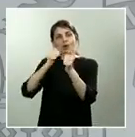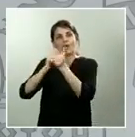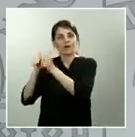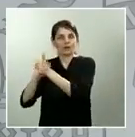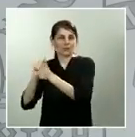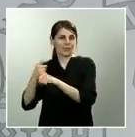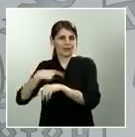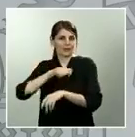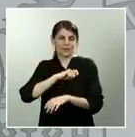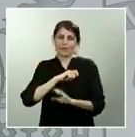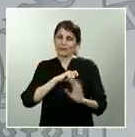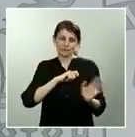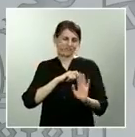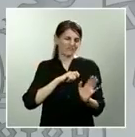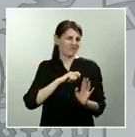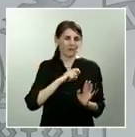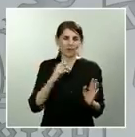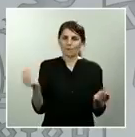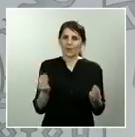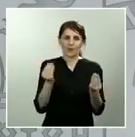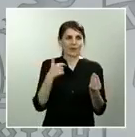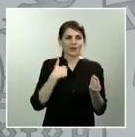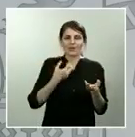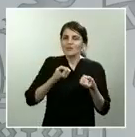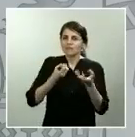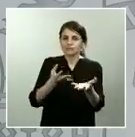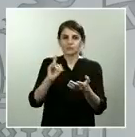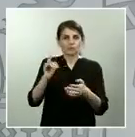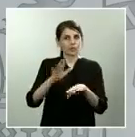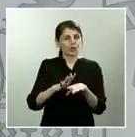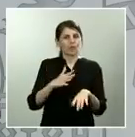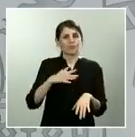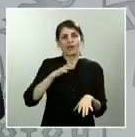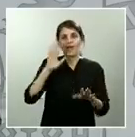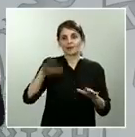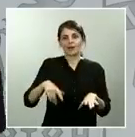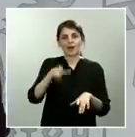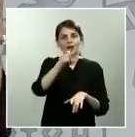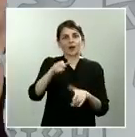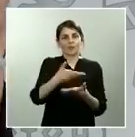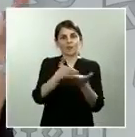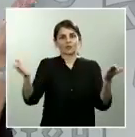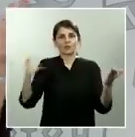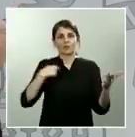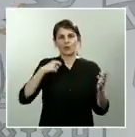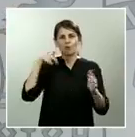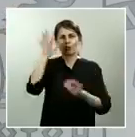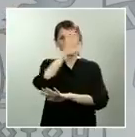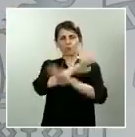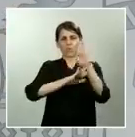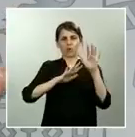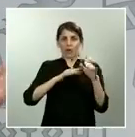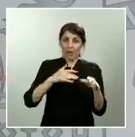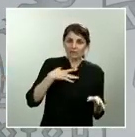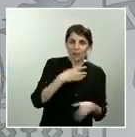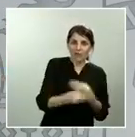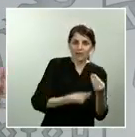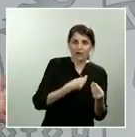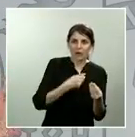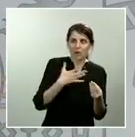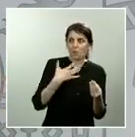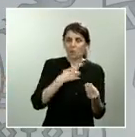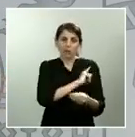generan confusión a la población al final uno escucha que se puede o no se puede hacer determinada actividad y se puede confundir